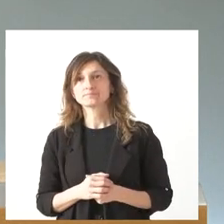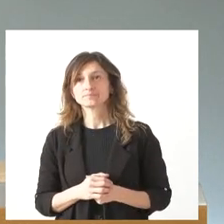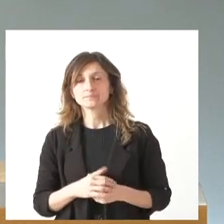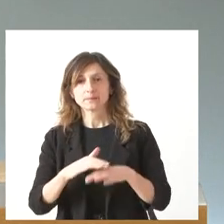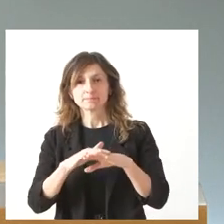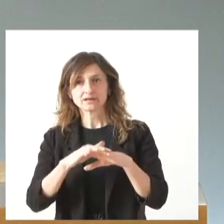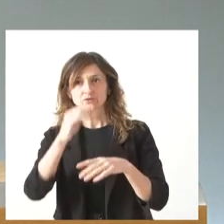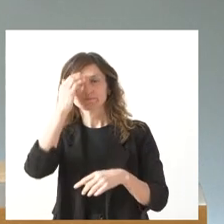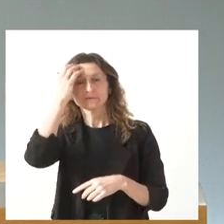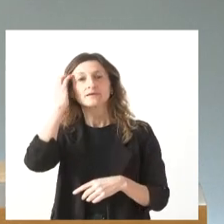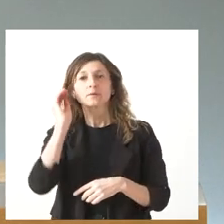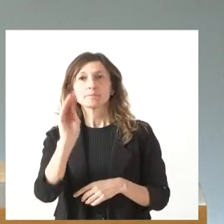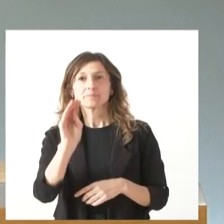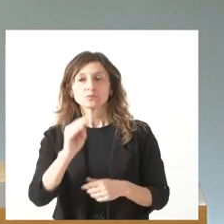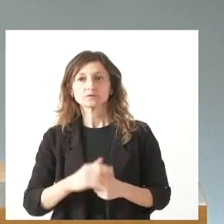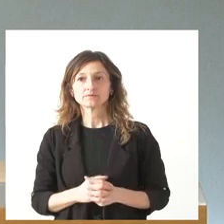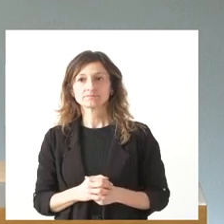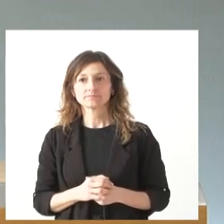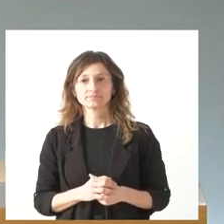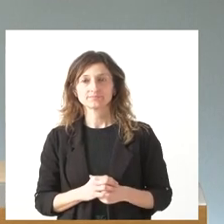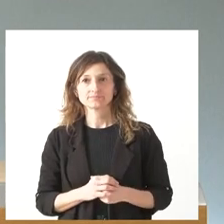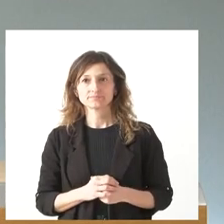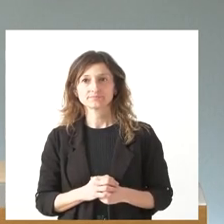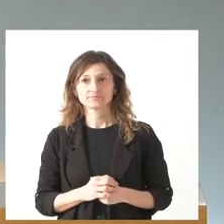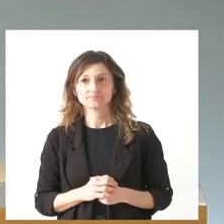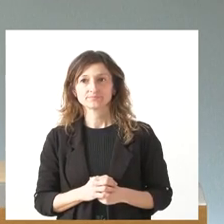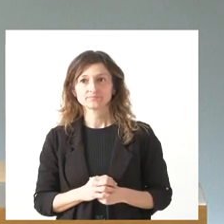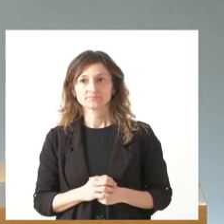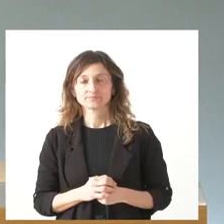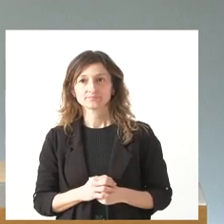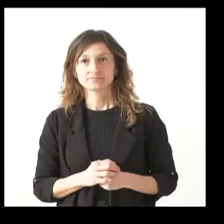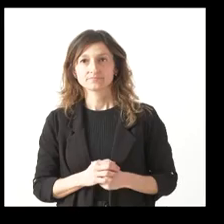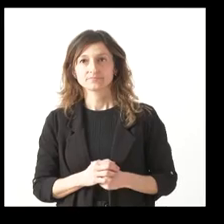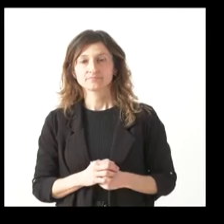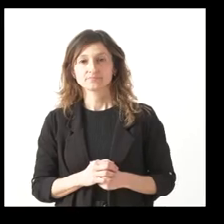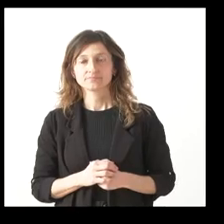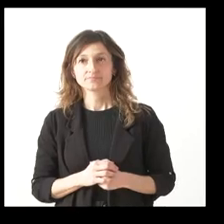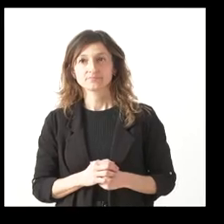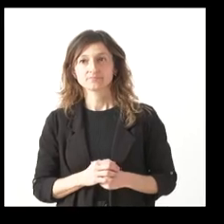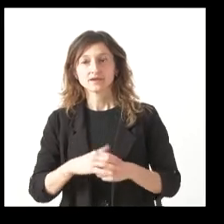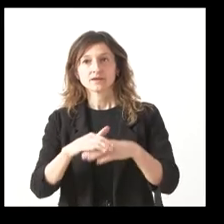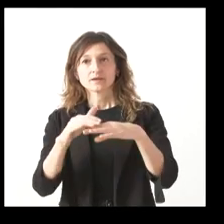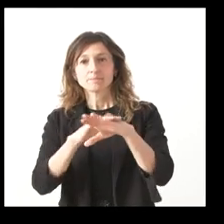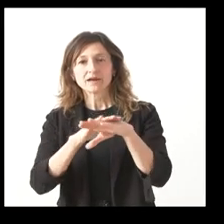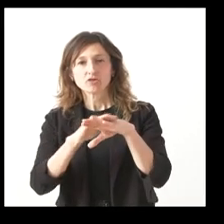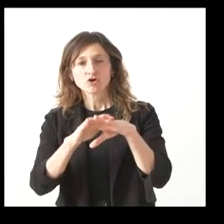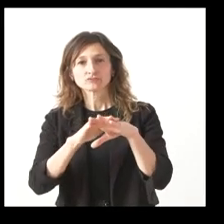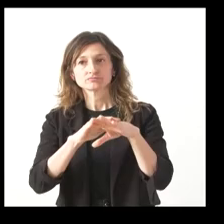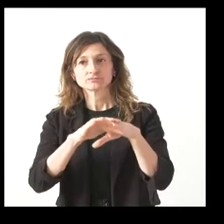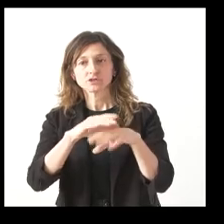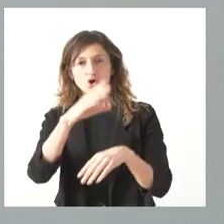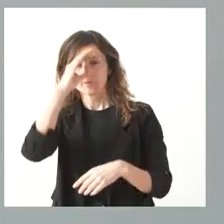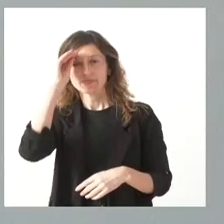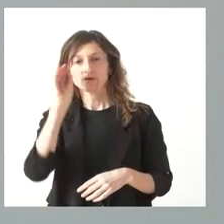Perdón, que quería repreguntar. Manolo. No, me refiero a la que he dicho de los casos. Ah, sí, perdón, perdón, perdón, que se me ha escapado. Sí, cierto.